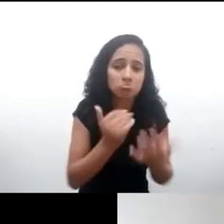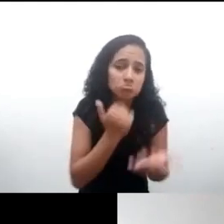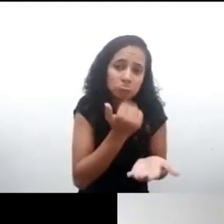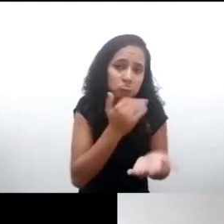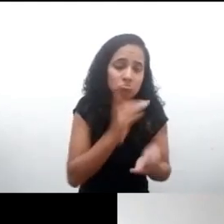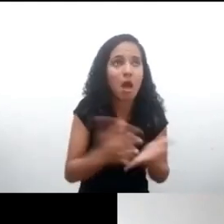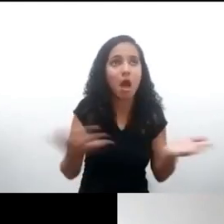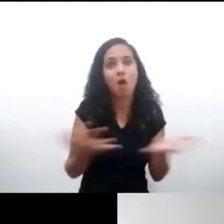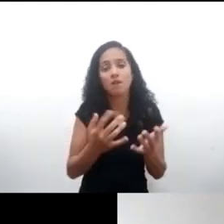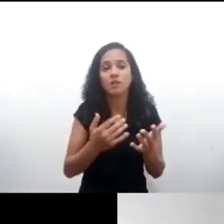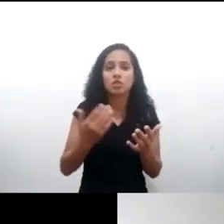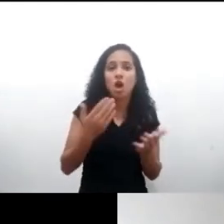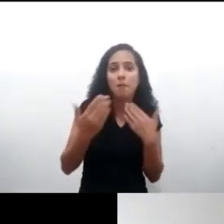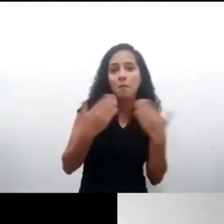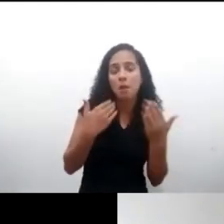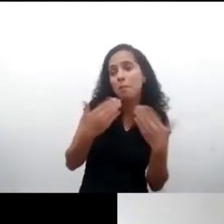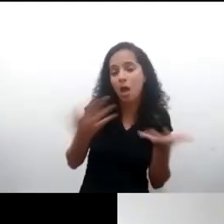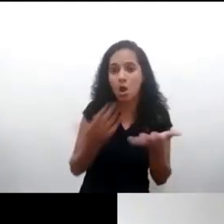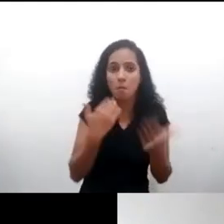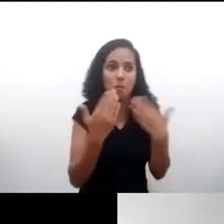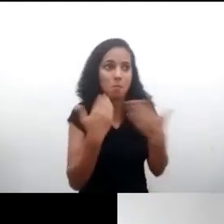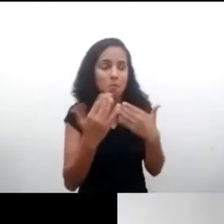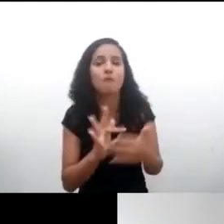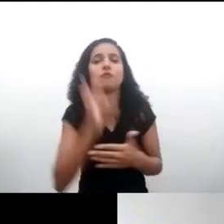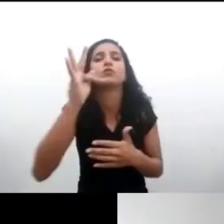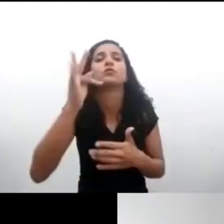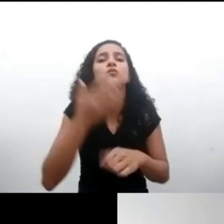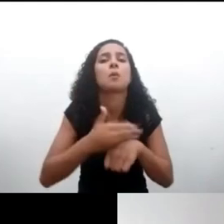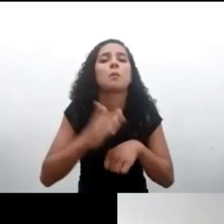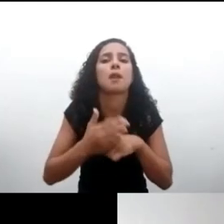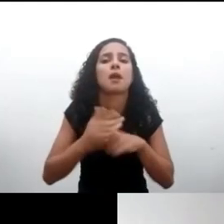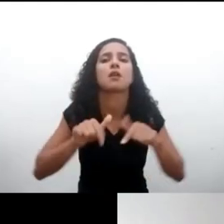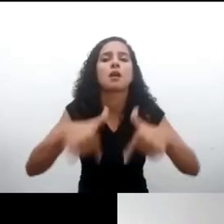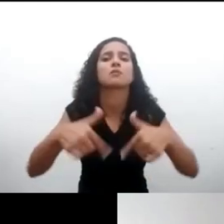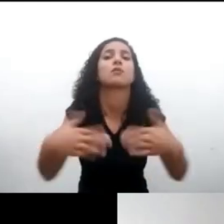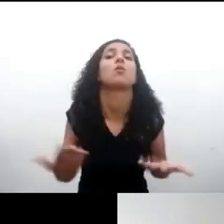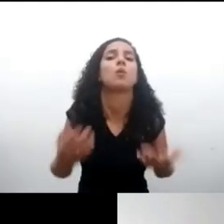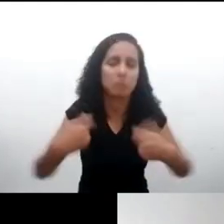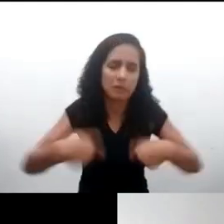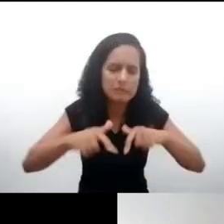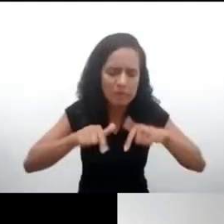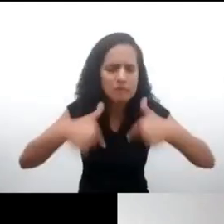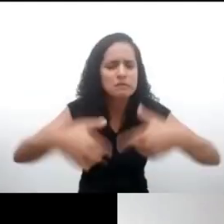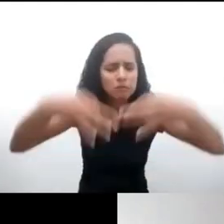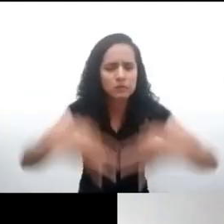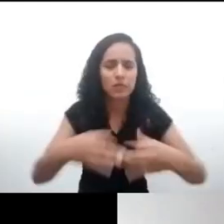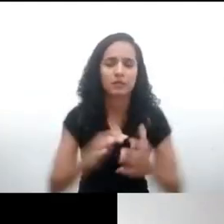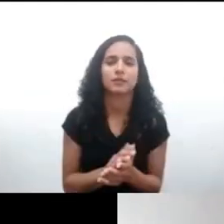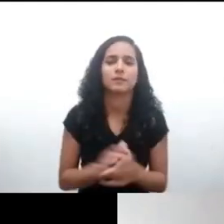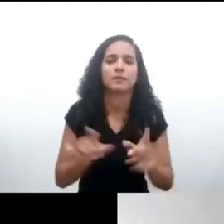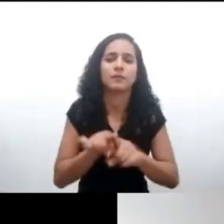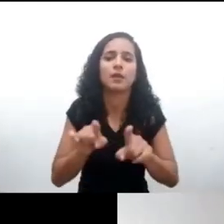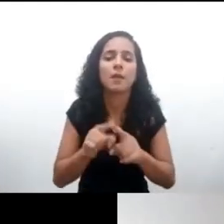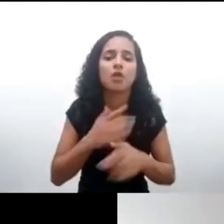complementar, me gusta, y que también está en el comentario, es la importancia de que todas estas